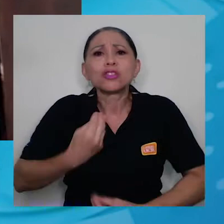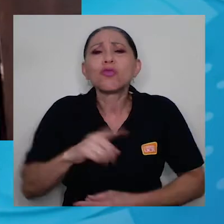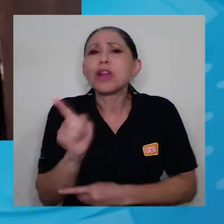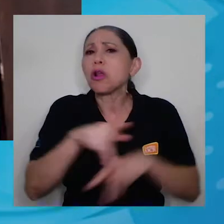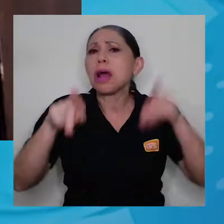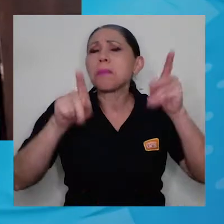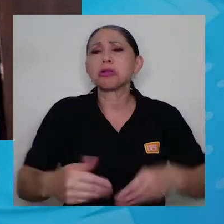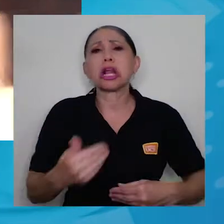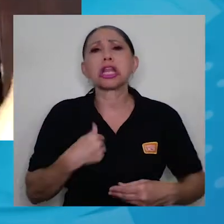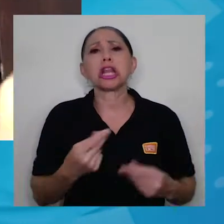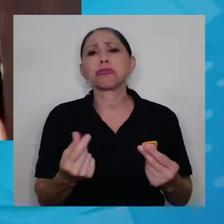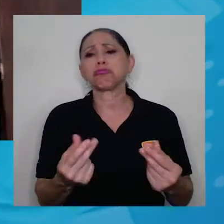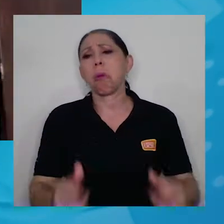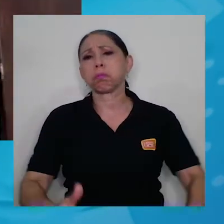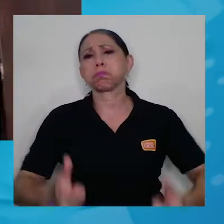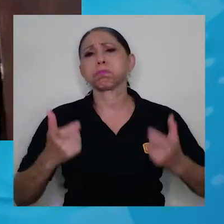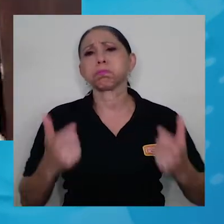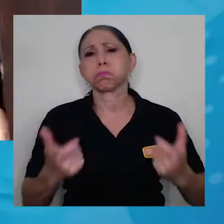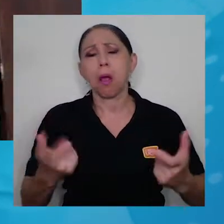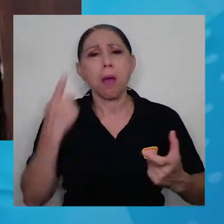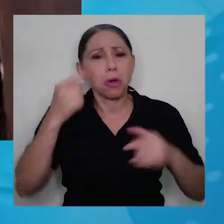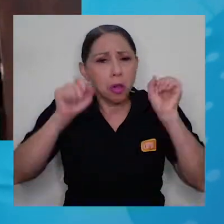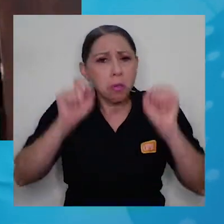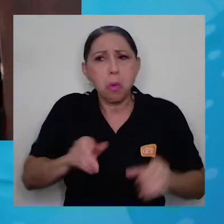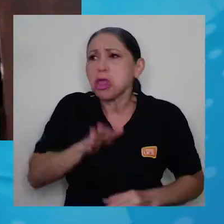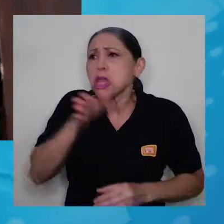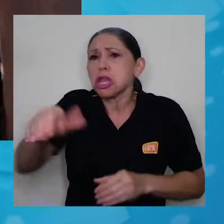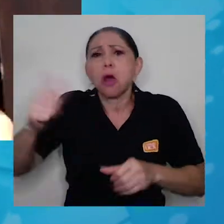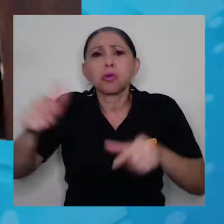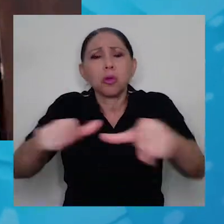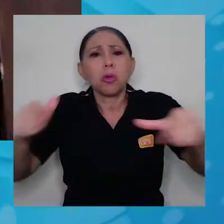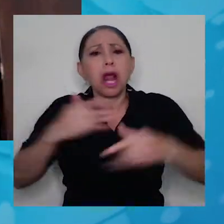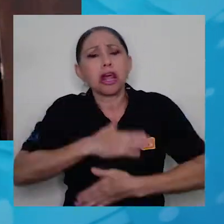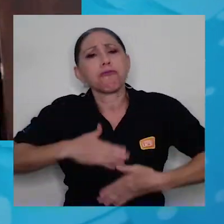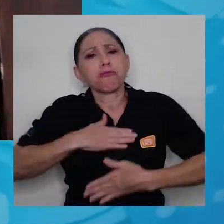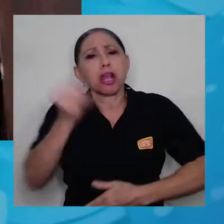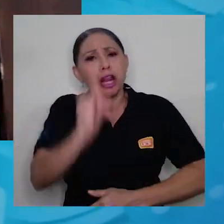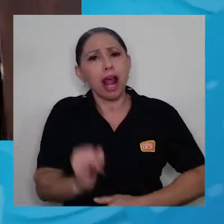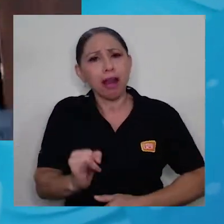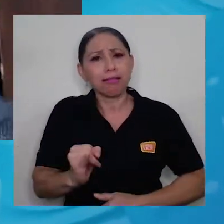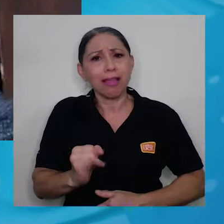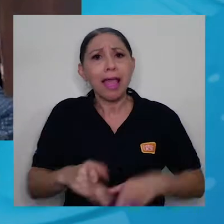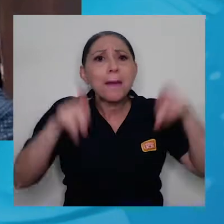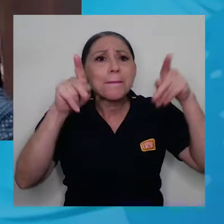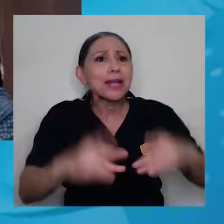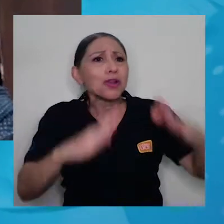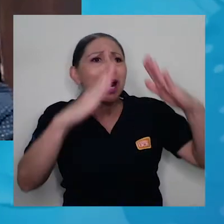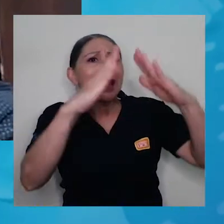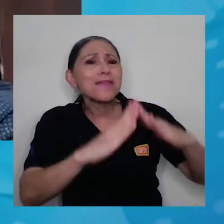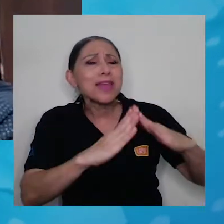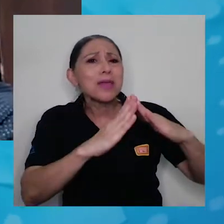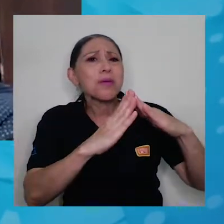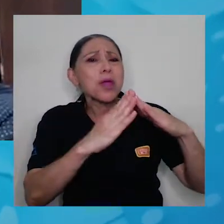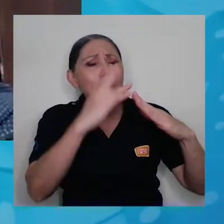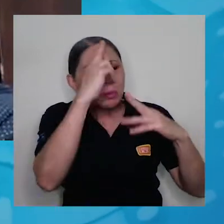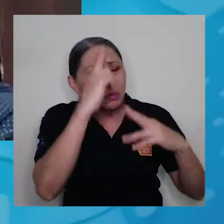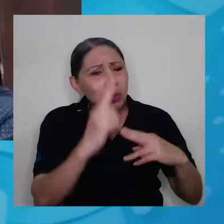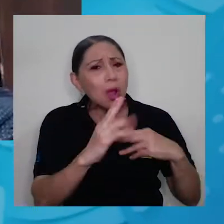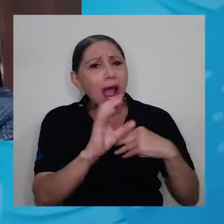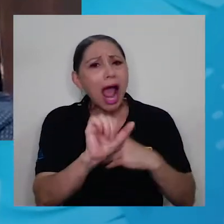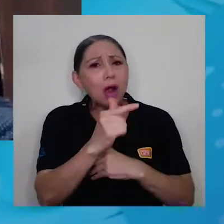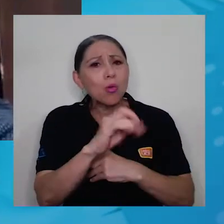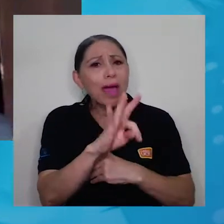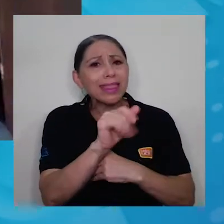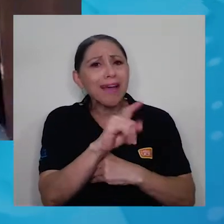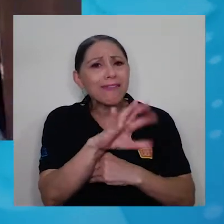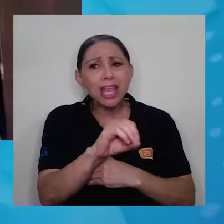no es el que tiene grandes riquezas porque puede ir a disfrutar de lo artístico a otro lugar. Es el que está ahí en Aguantafilo, en la León